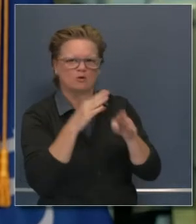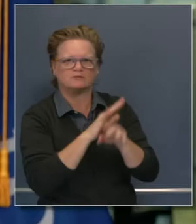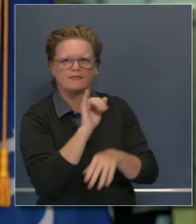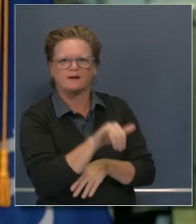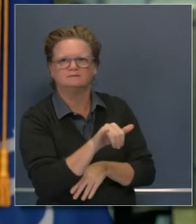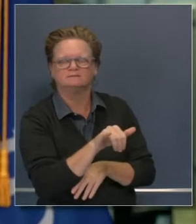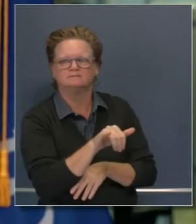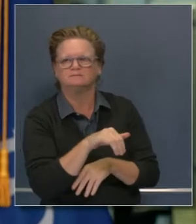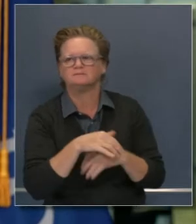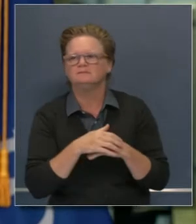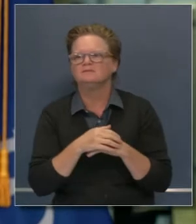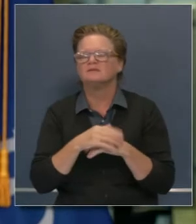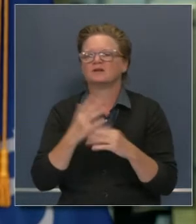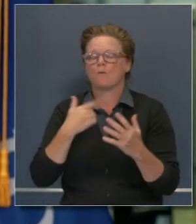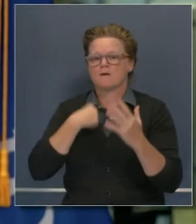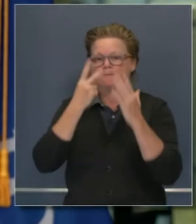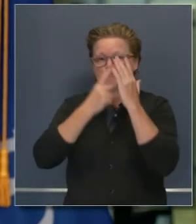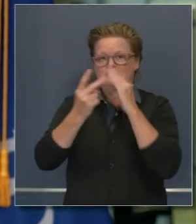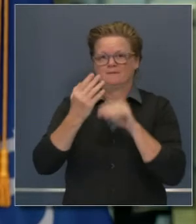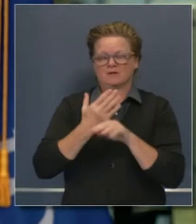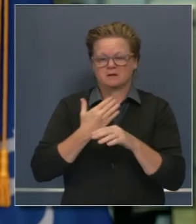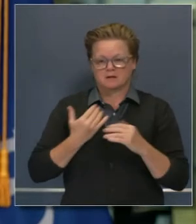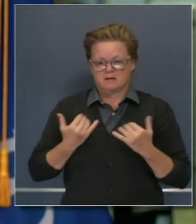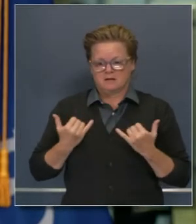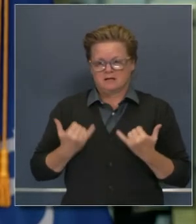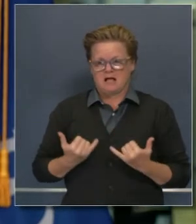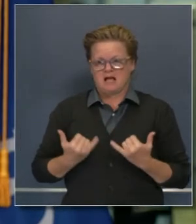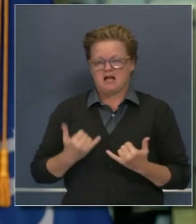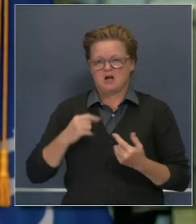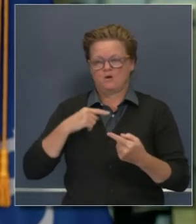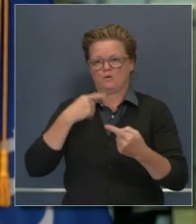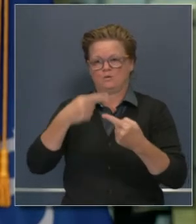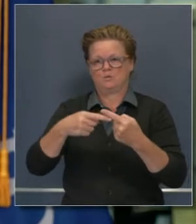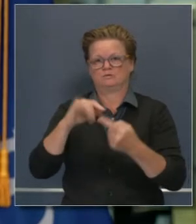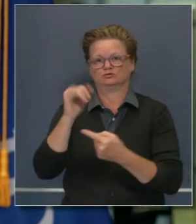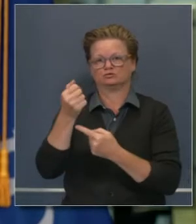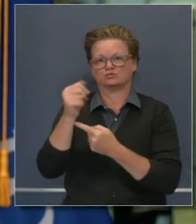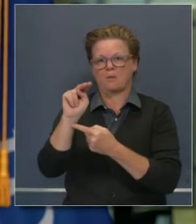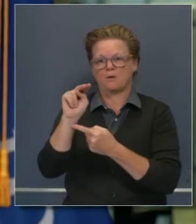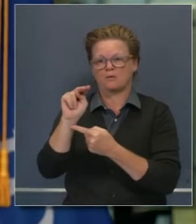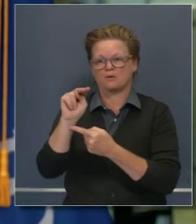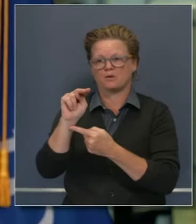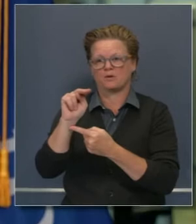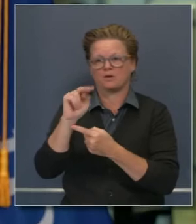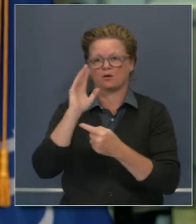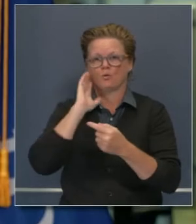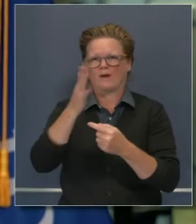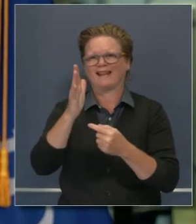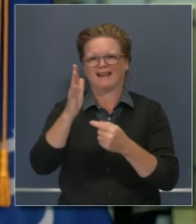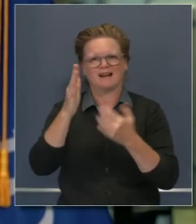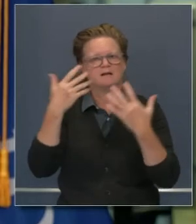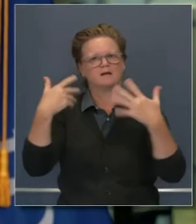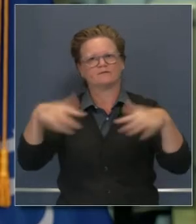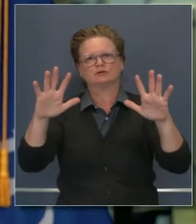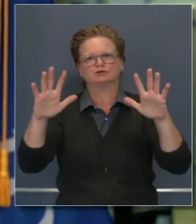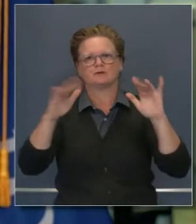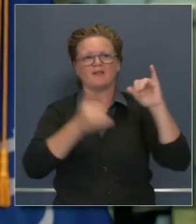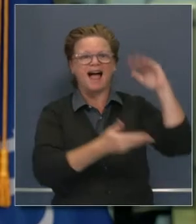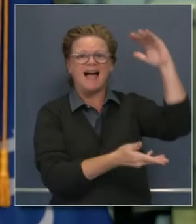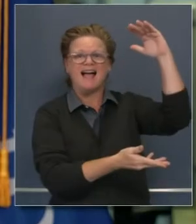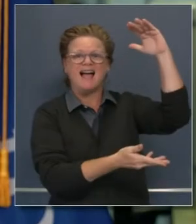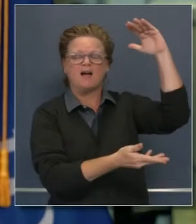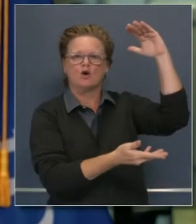experimentando, prevemos que entre la fecha de hoy y enero habremos completado todo eso. Pero estamos